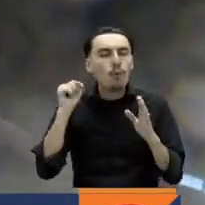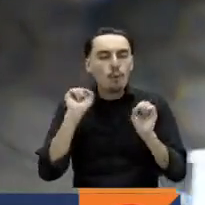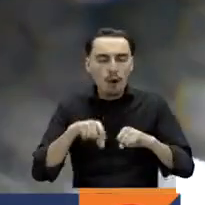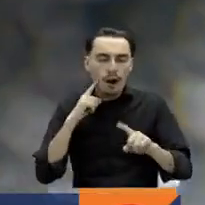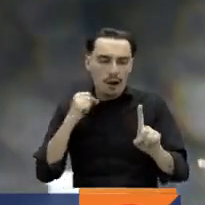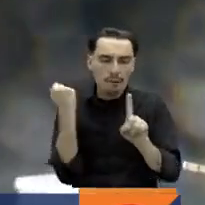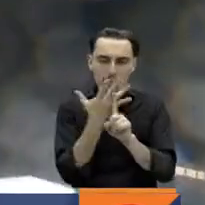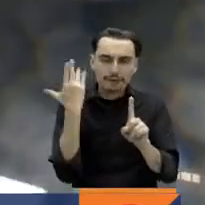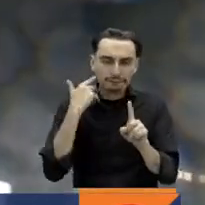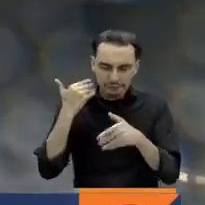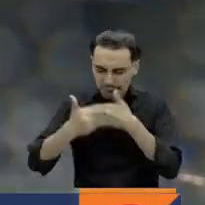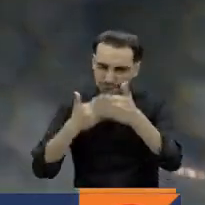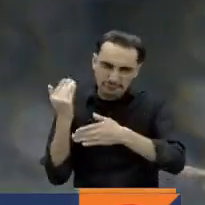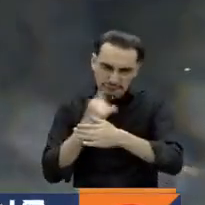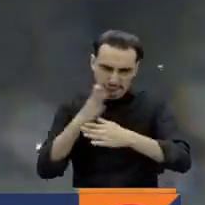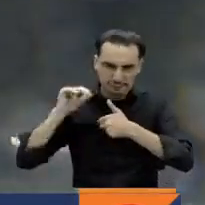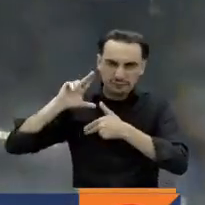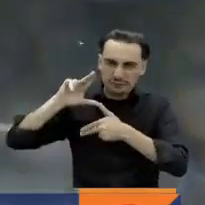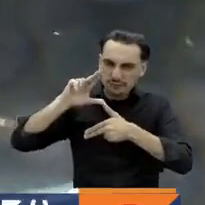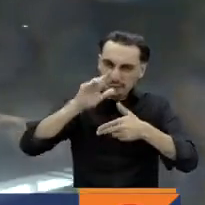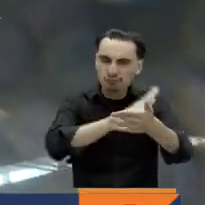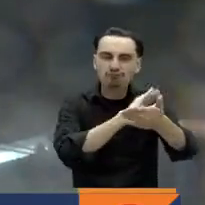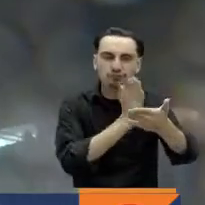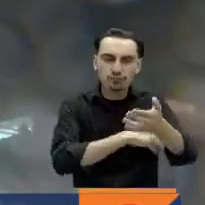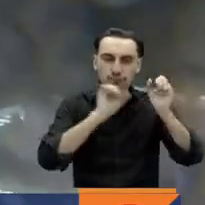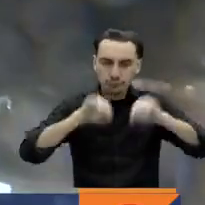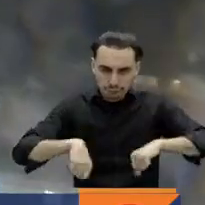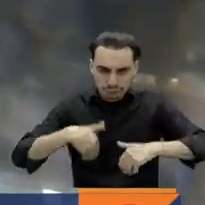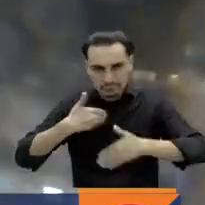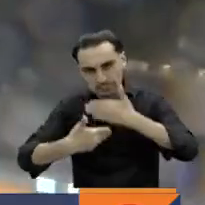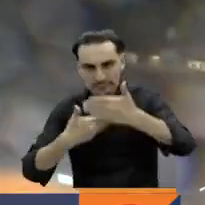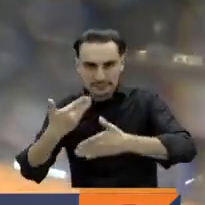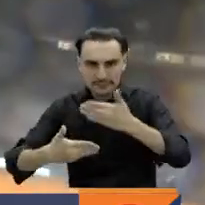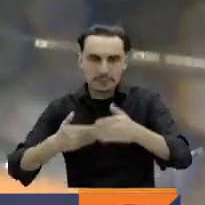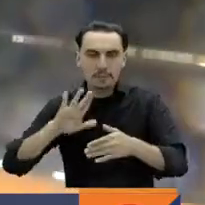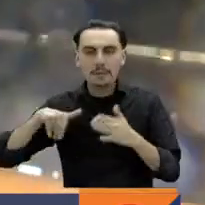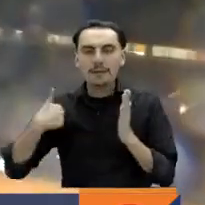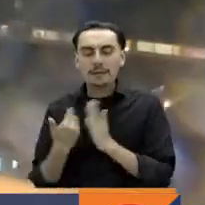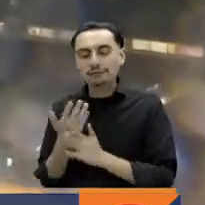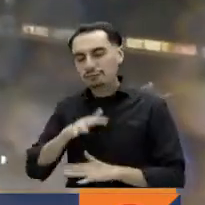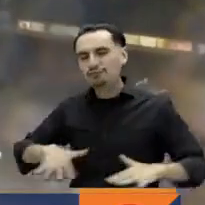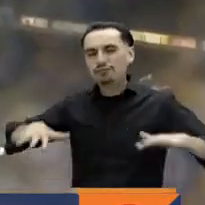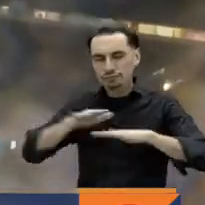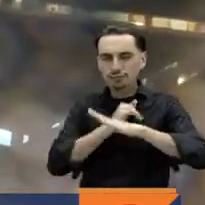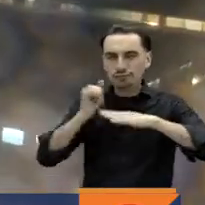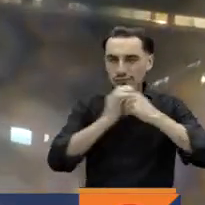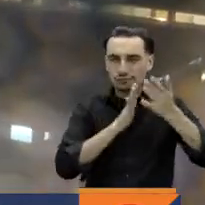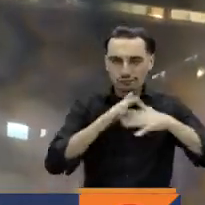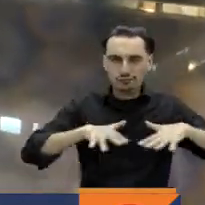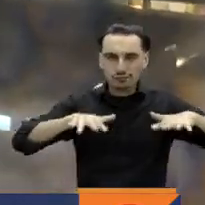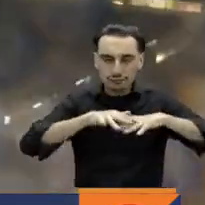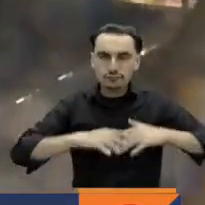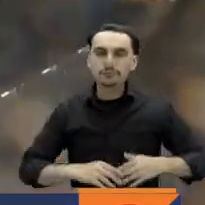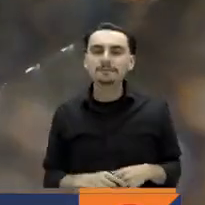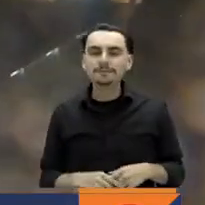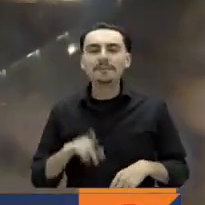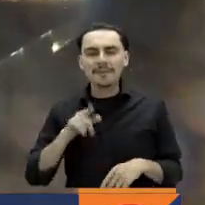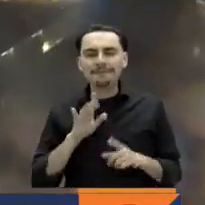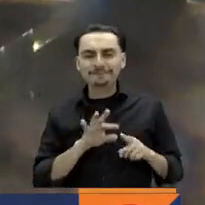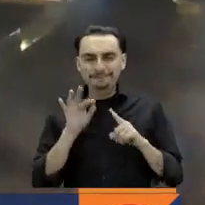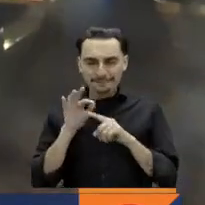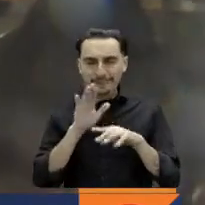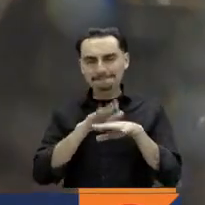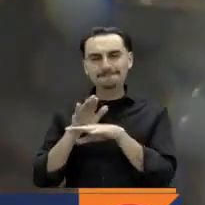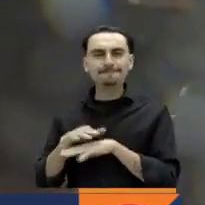mayor fuerza, mayor magnitud en su paso por el archipiélago de San Andrés. Este es el cubrimiento especial